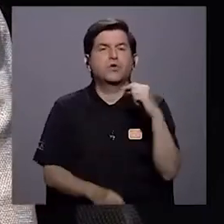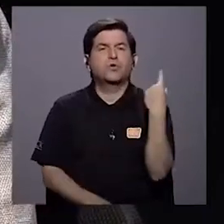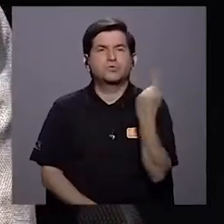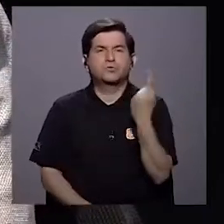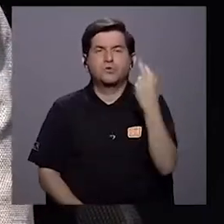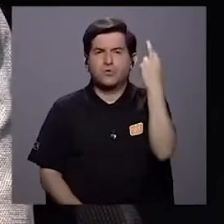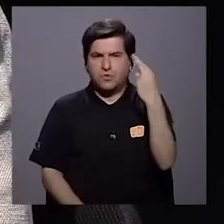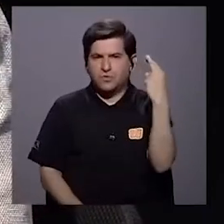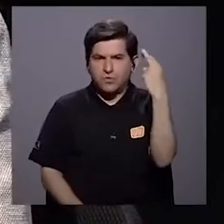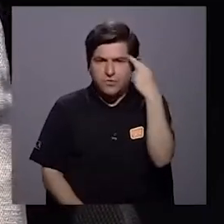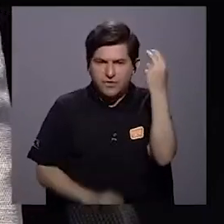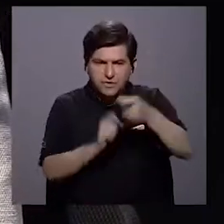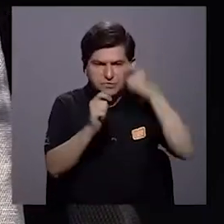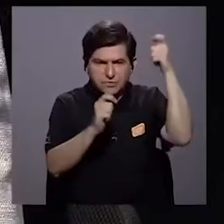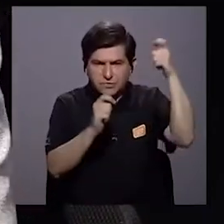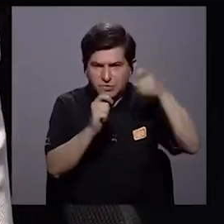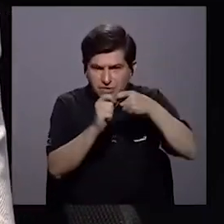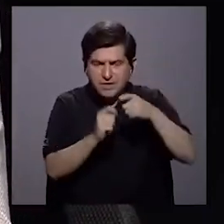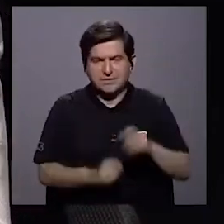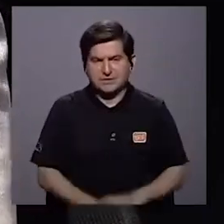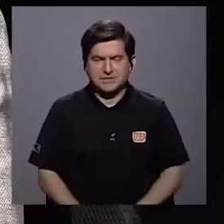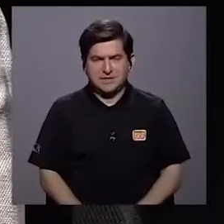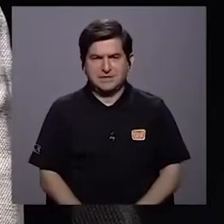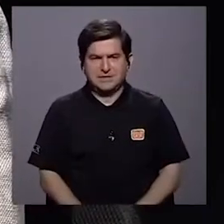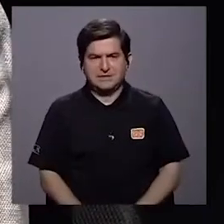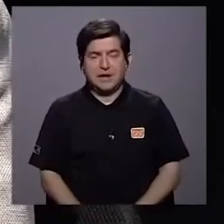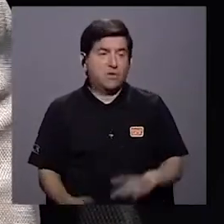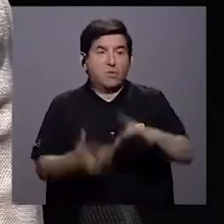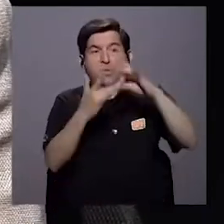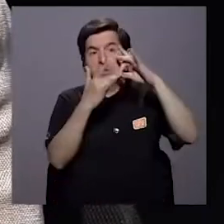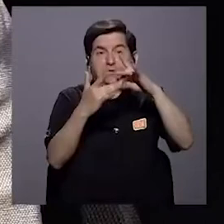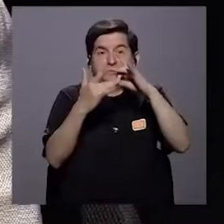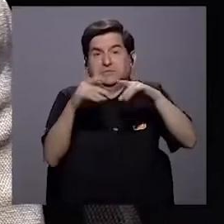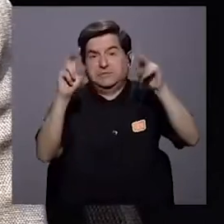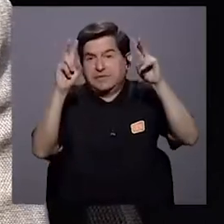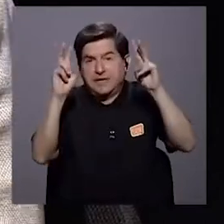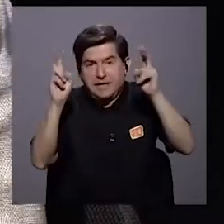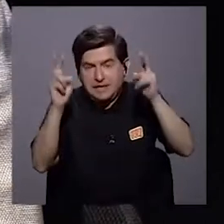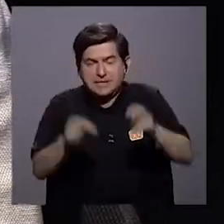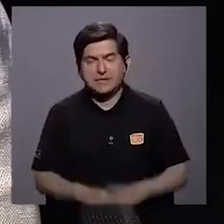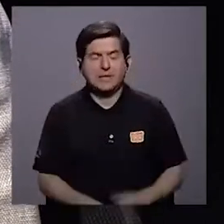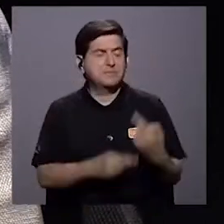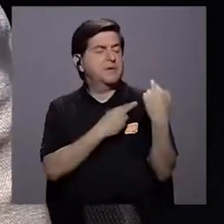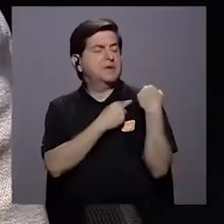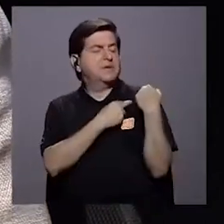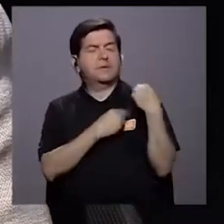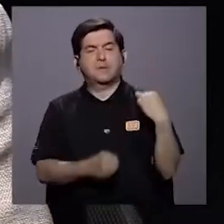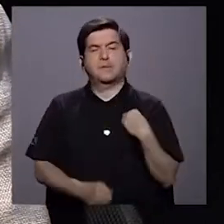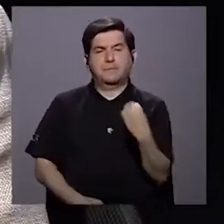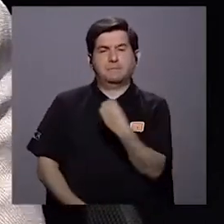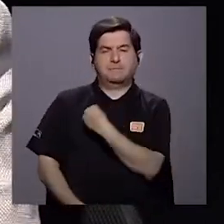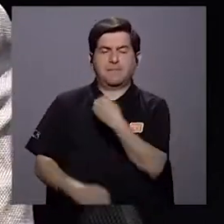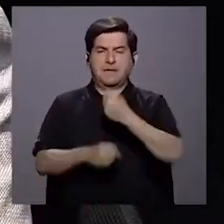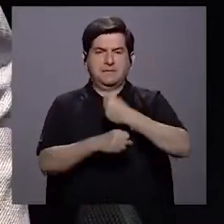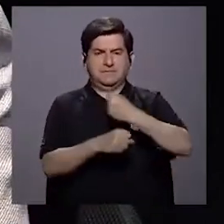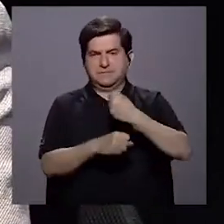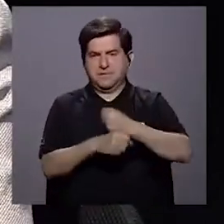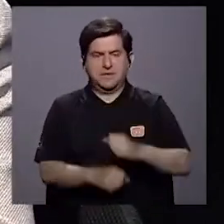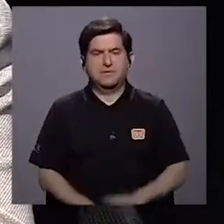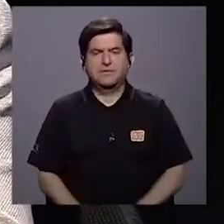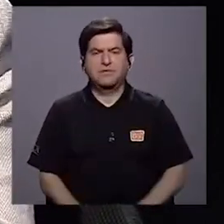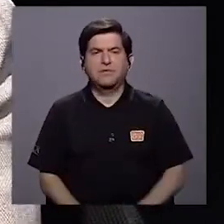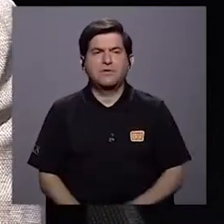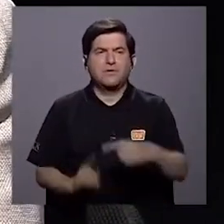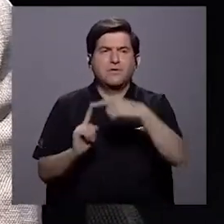son causas que tengan que ver estrictamente y exclusivamente con la responsabilidad del Ministerio de Trabajo. En realidad tenemos